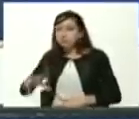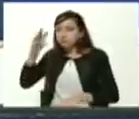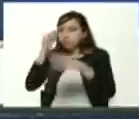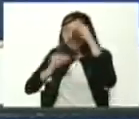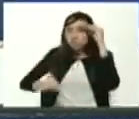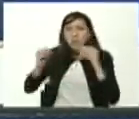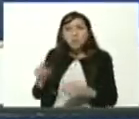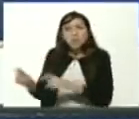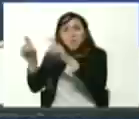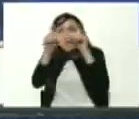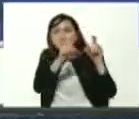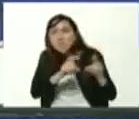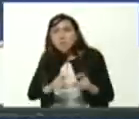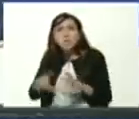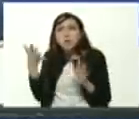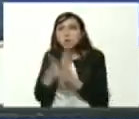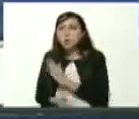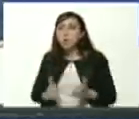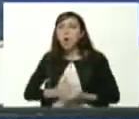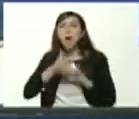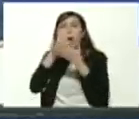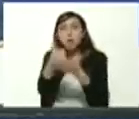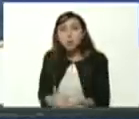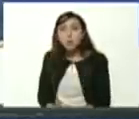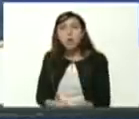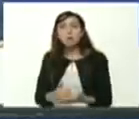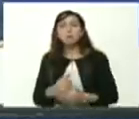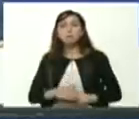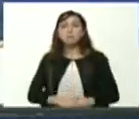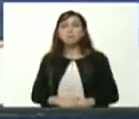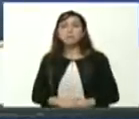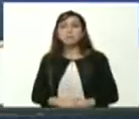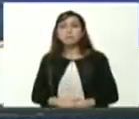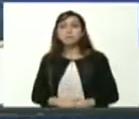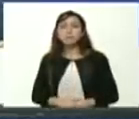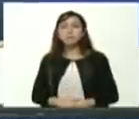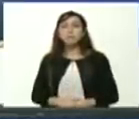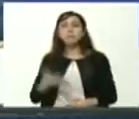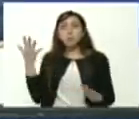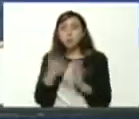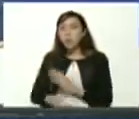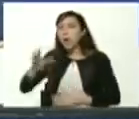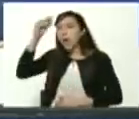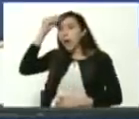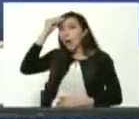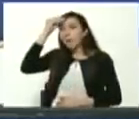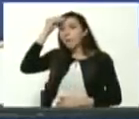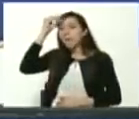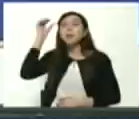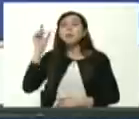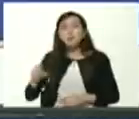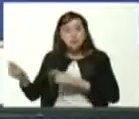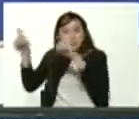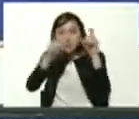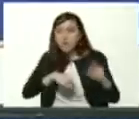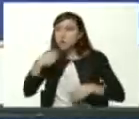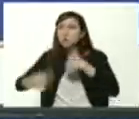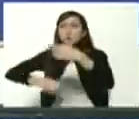y enseñar ayudar y ser ayudado aprender y enseñar todos los días